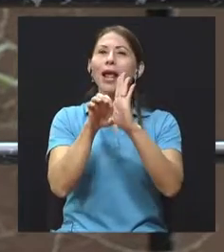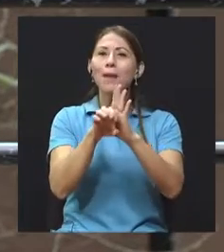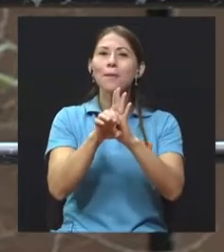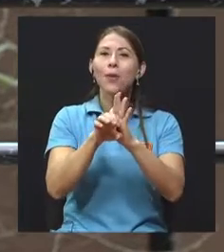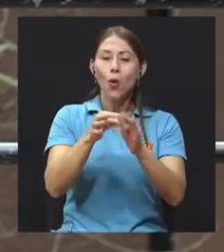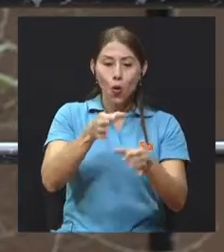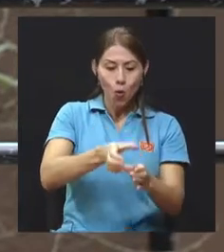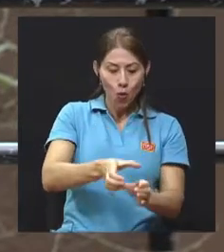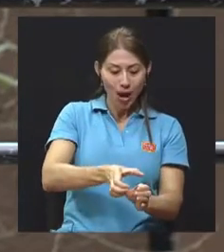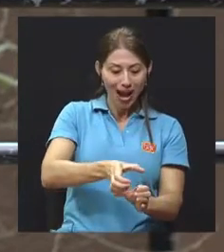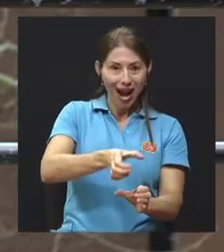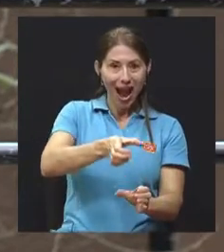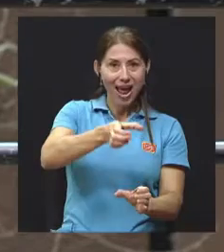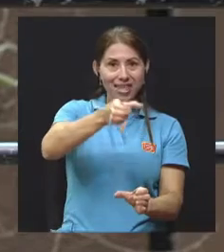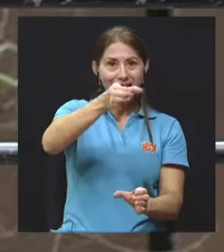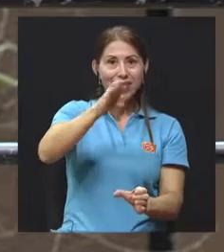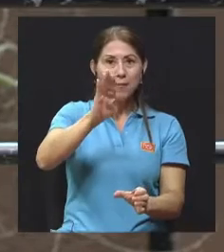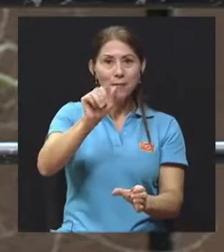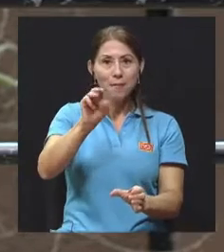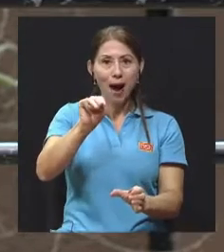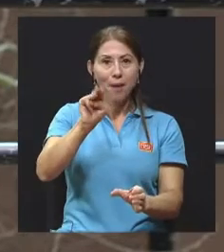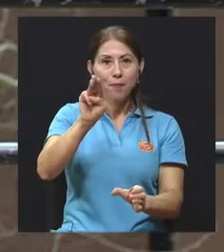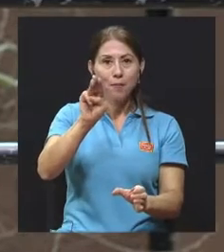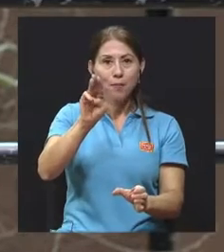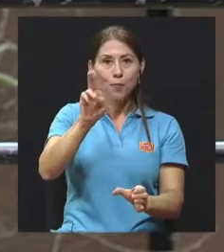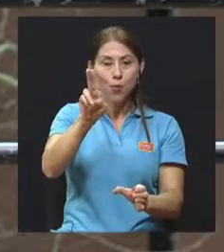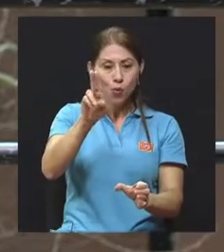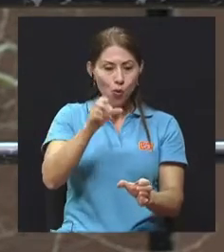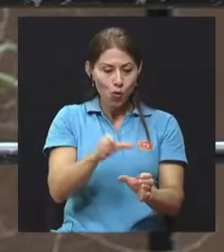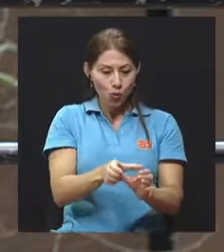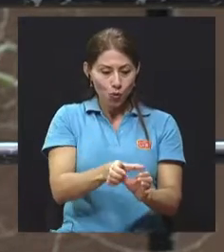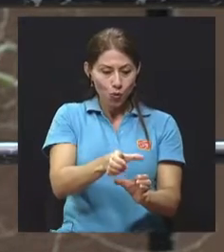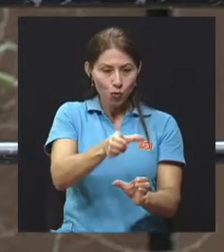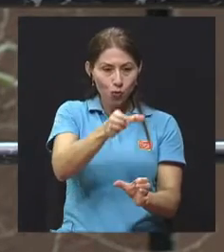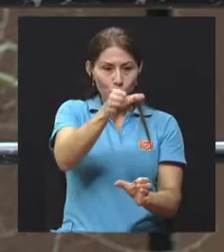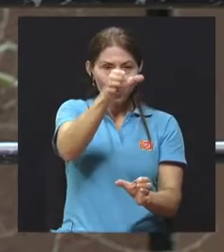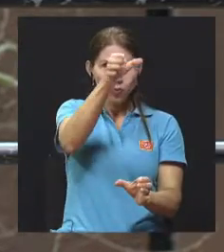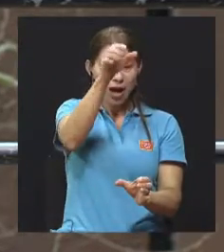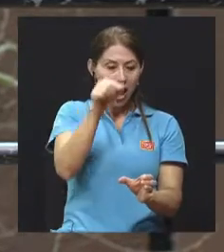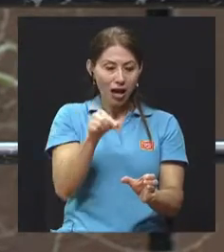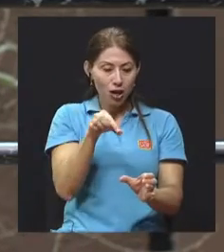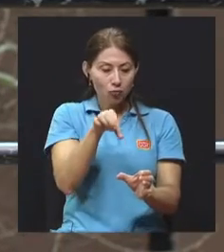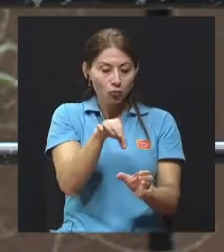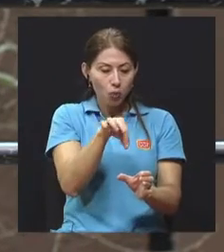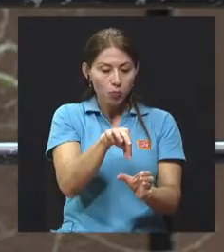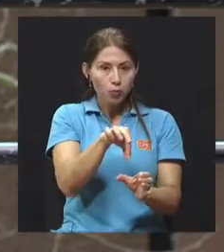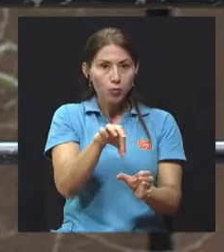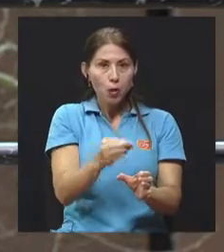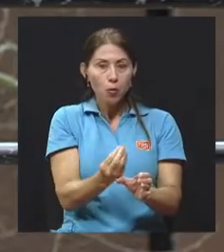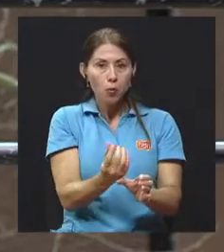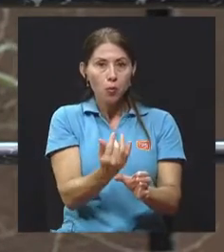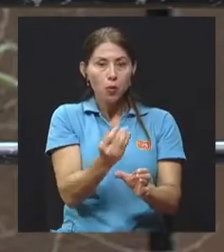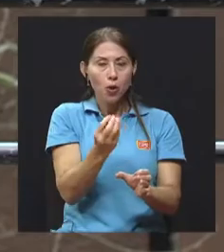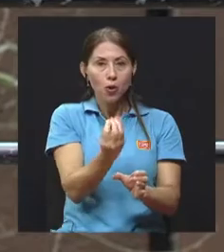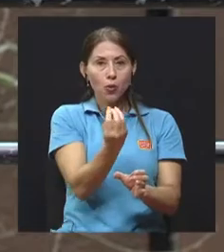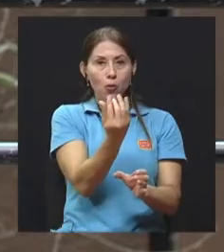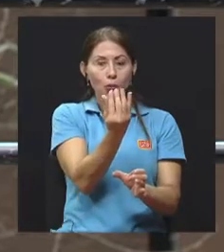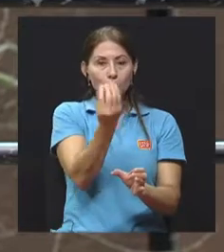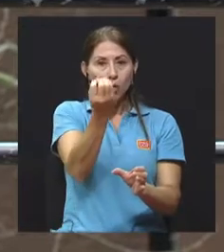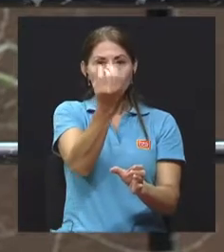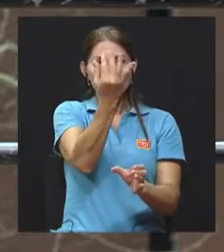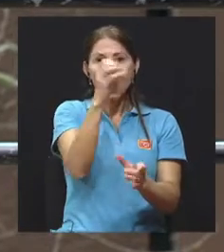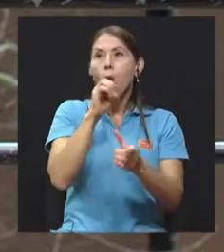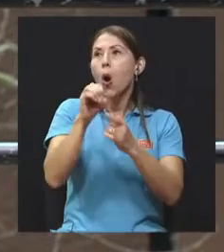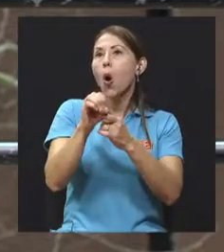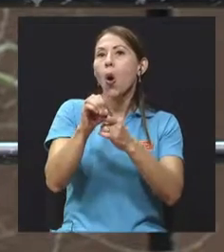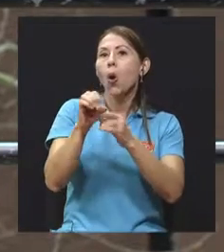bambú con plantas, poner ahí un pequeño vivero vertical y con un poco de sarán en la pared, otras plantas